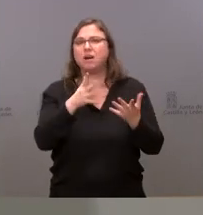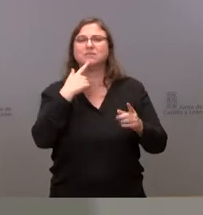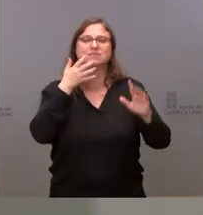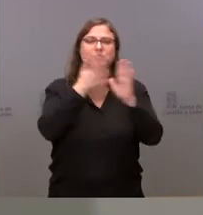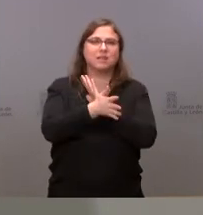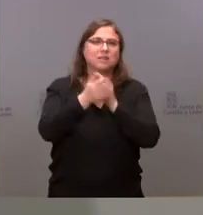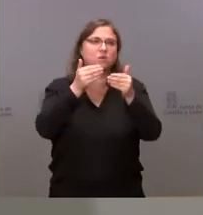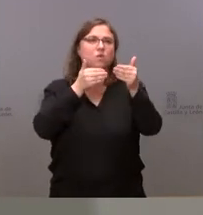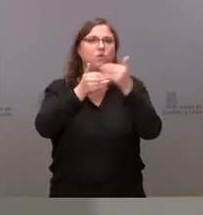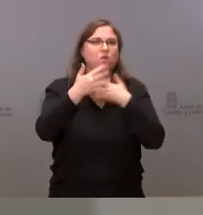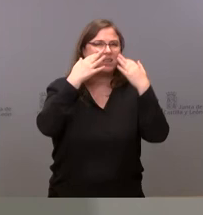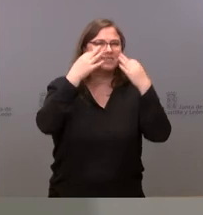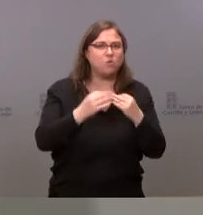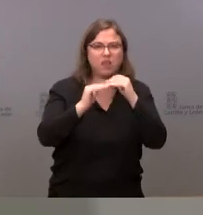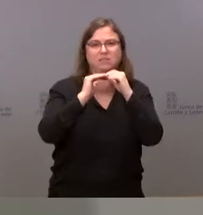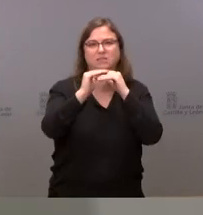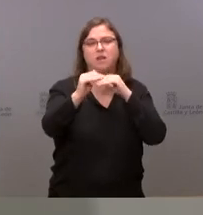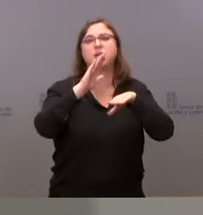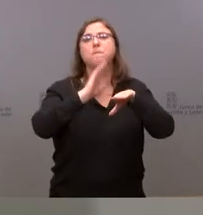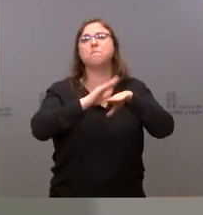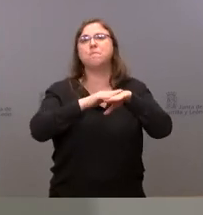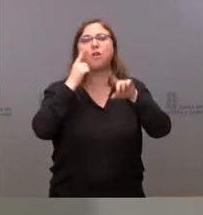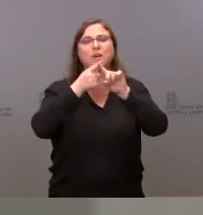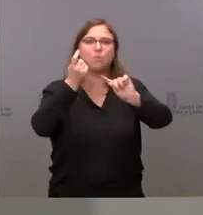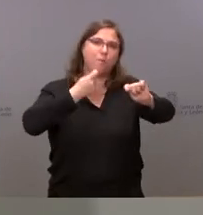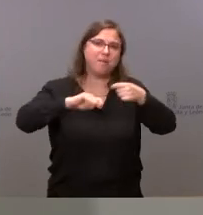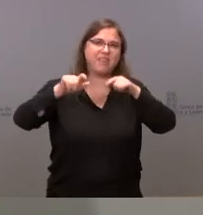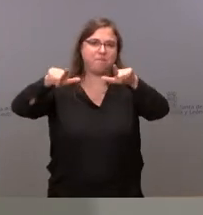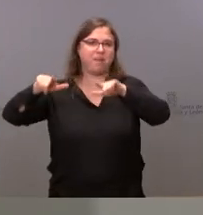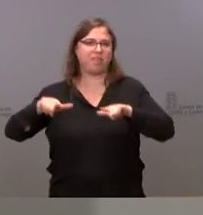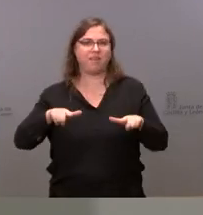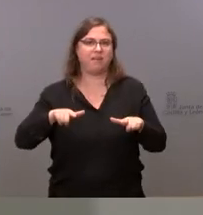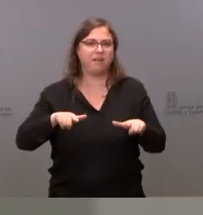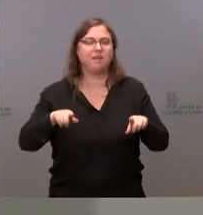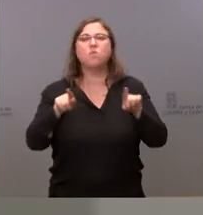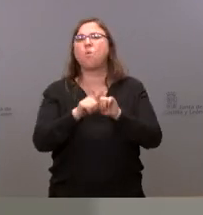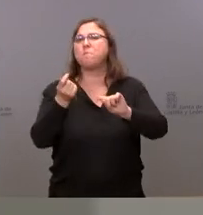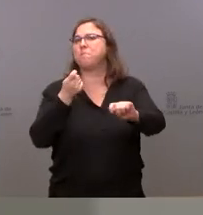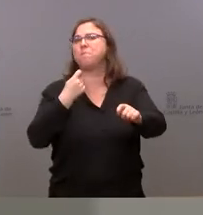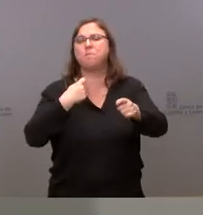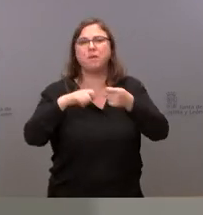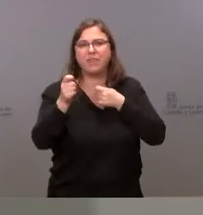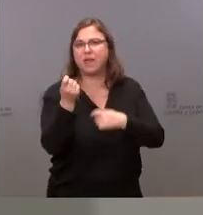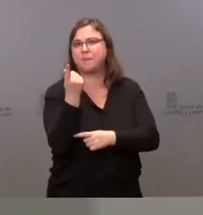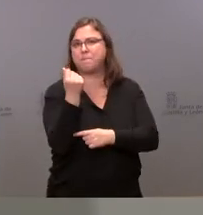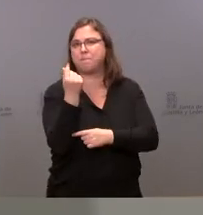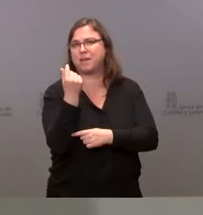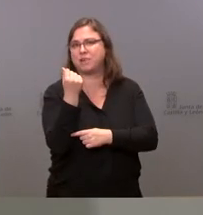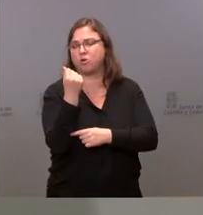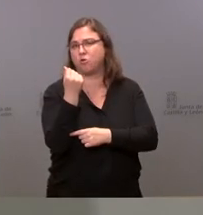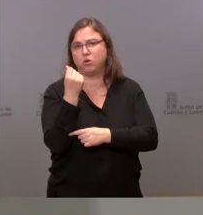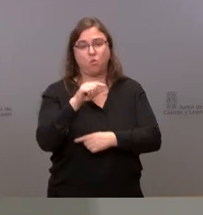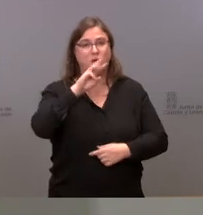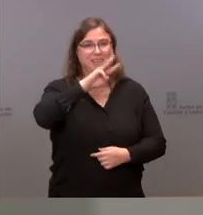un horizonte de seguridad y de estabilidad para la venta de esas parcelas no van a ser vendidas al precio de coste que serían